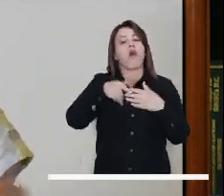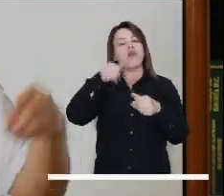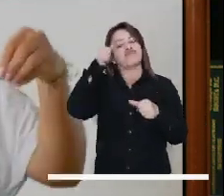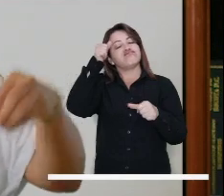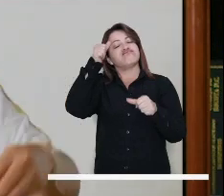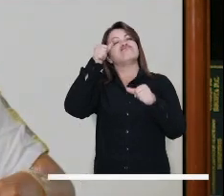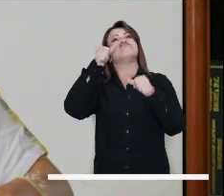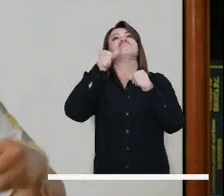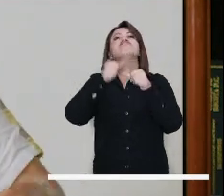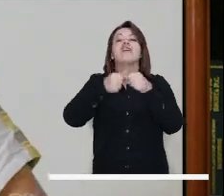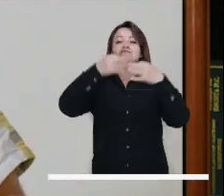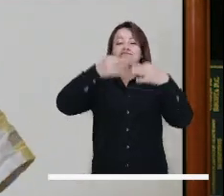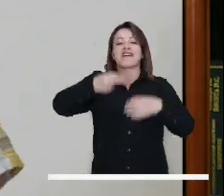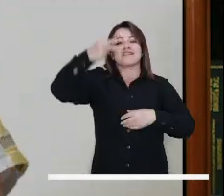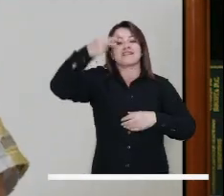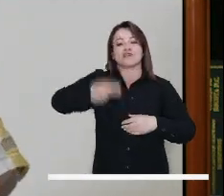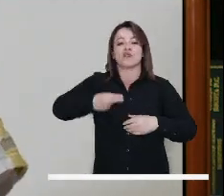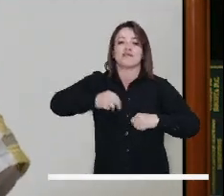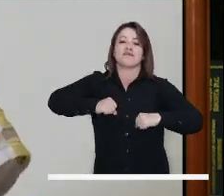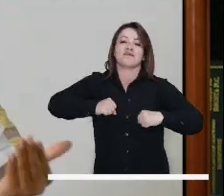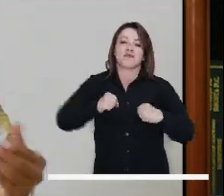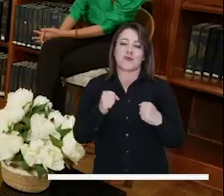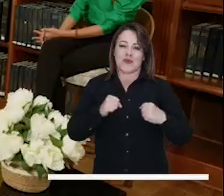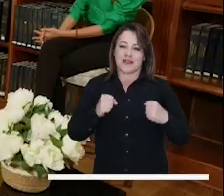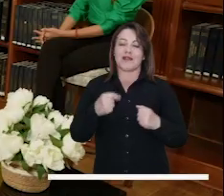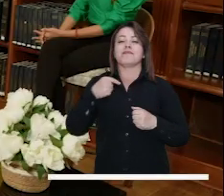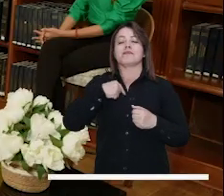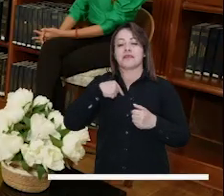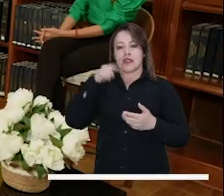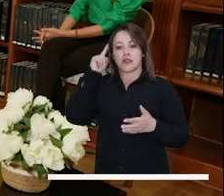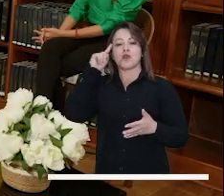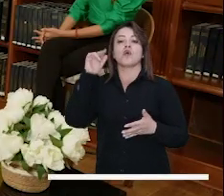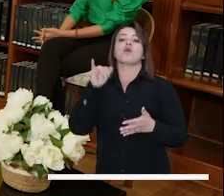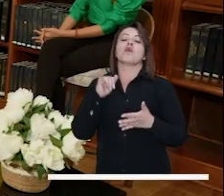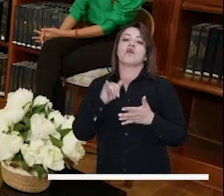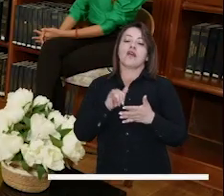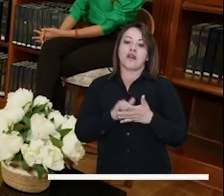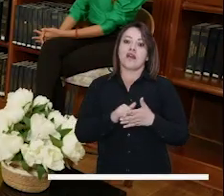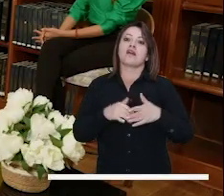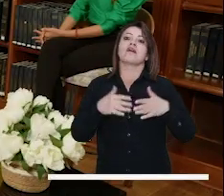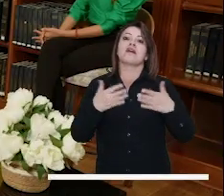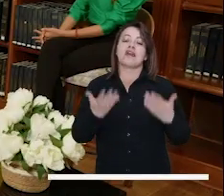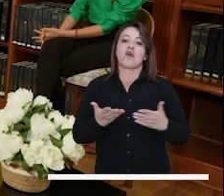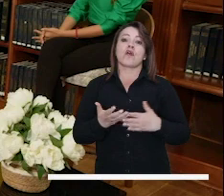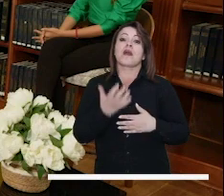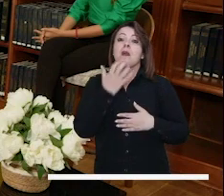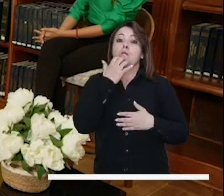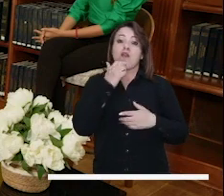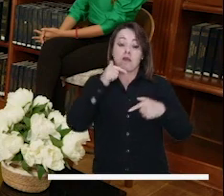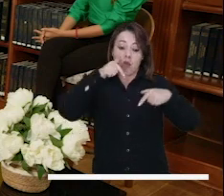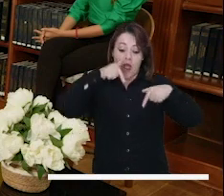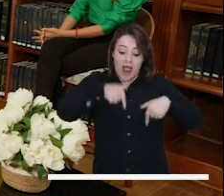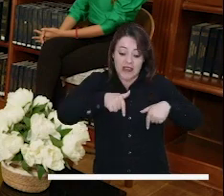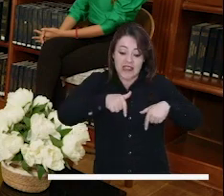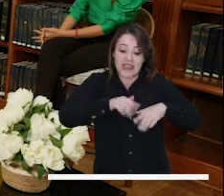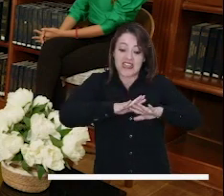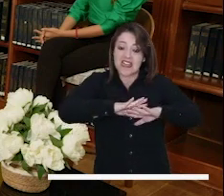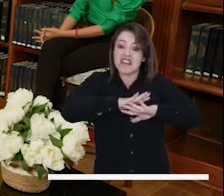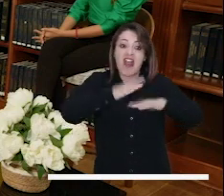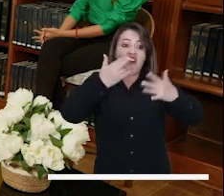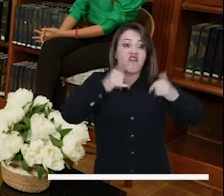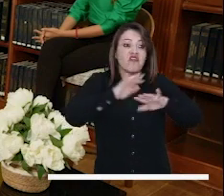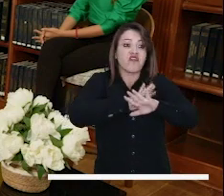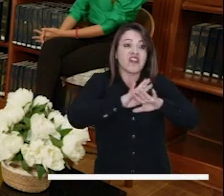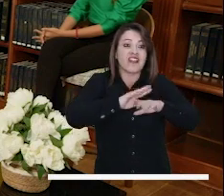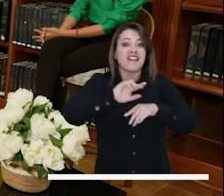de Bogotá, en la historia profunda de Bogotá. Yo creo que cuando uno va de trabajo a otro país, no sé si a todos